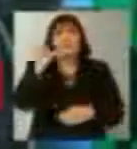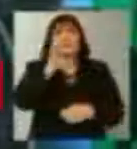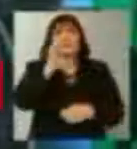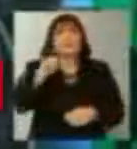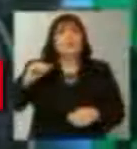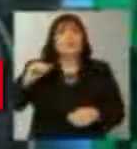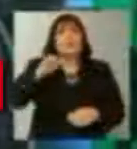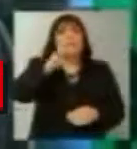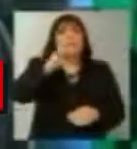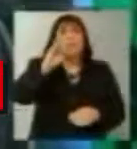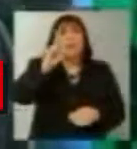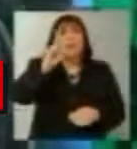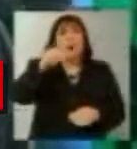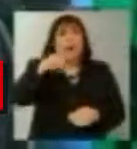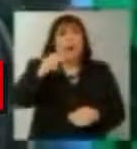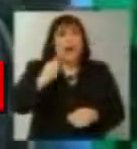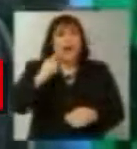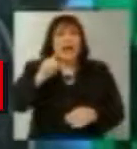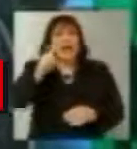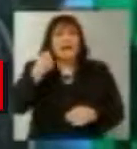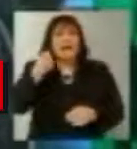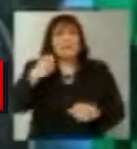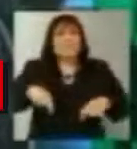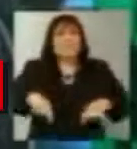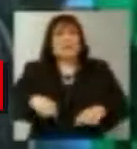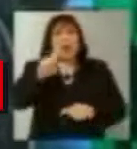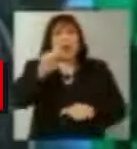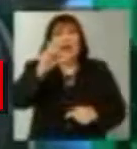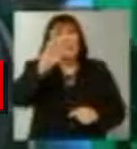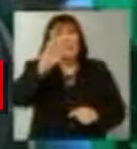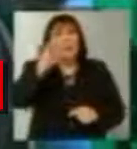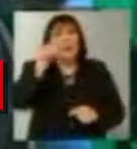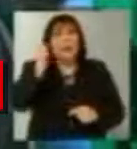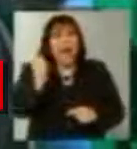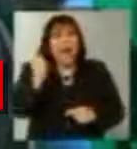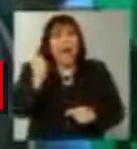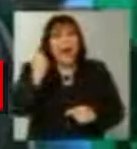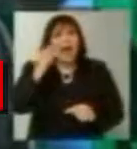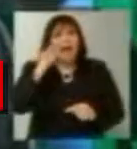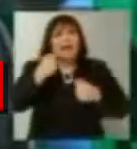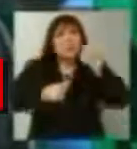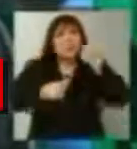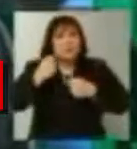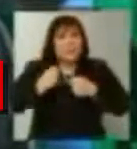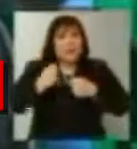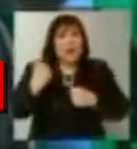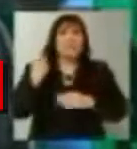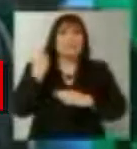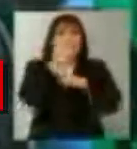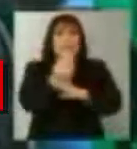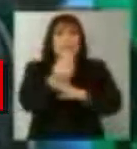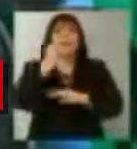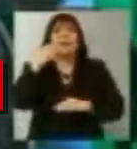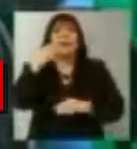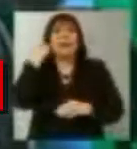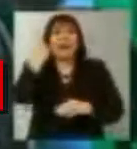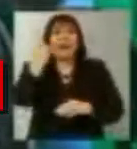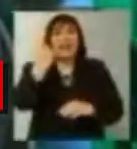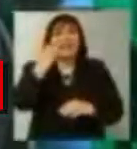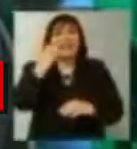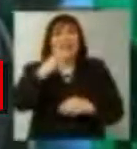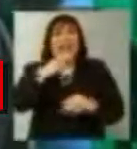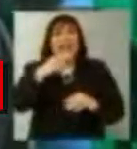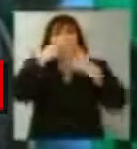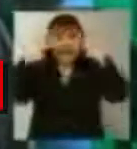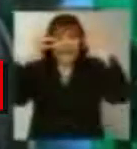El ex ministro de industria Jorge Lepra será el nuevo gerente general de Pluna Sociedad Anónima desde el 1 de noviembre